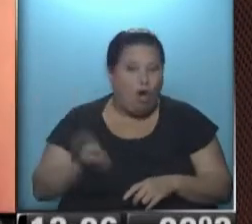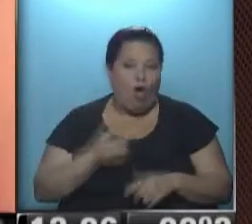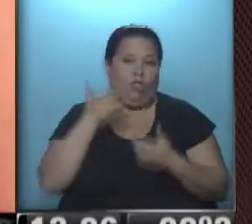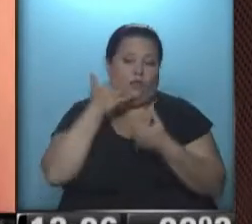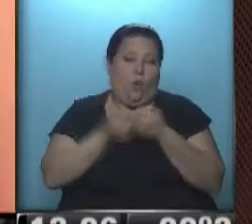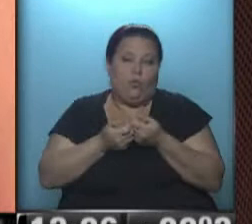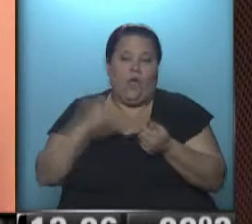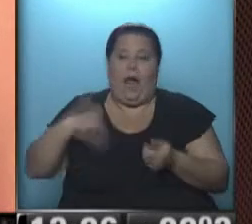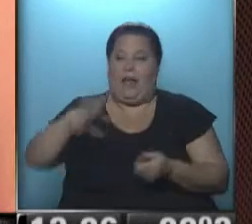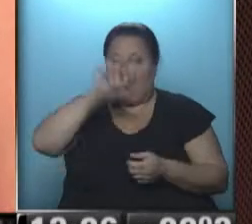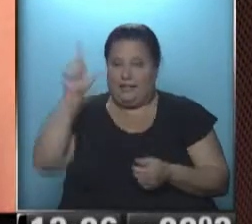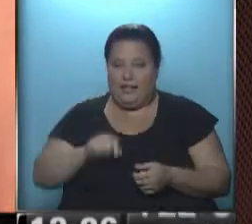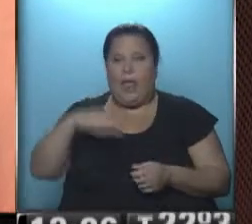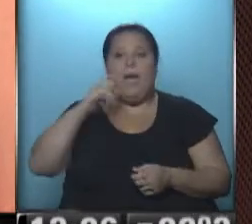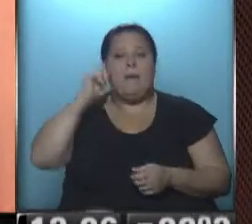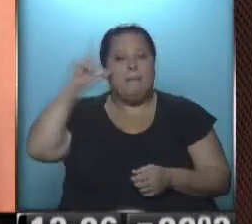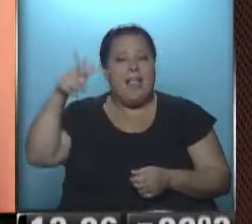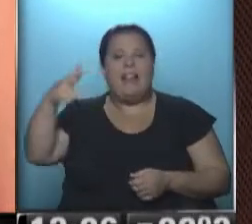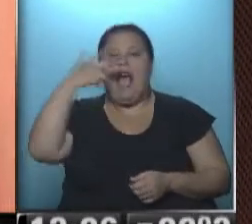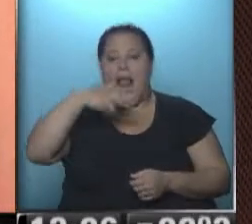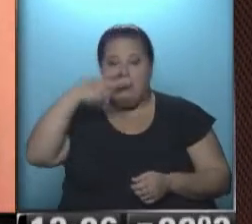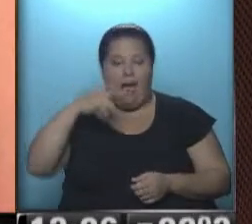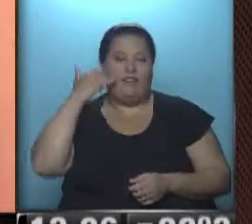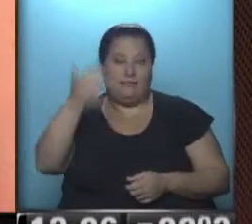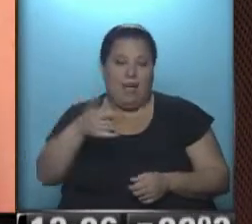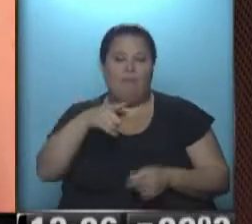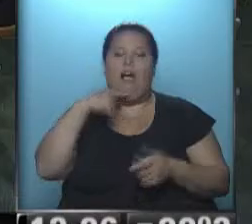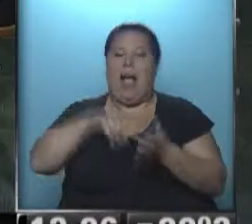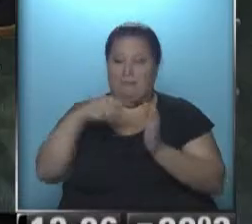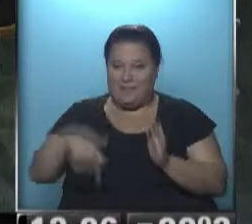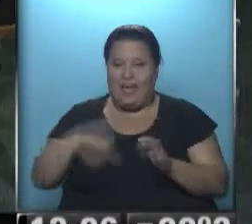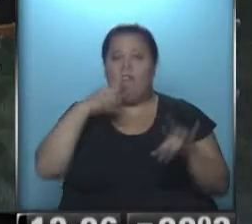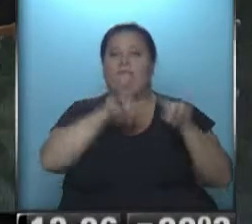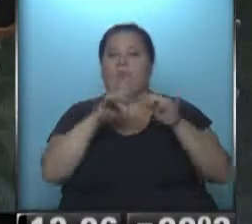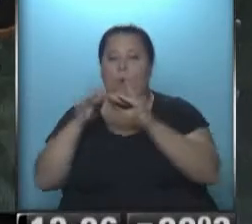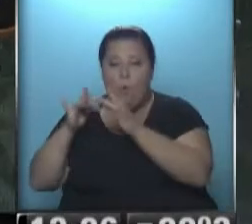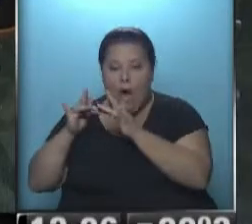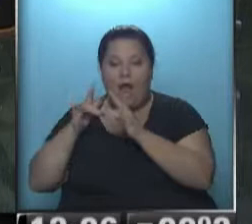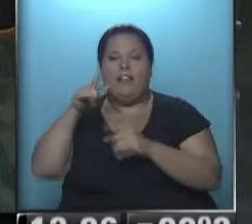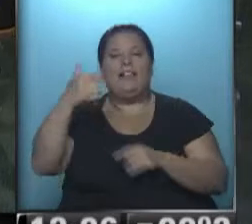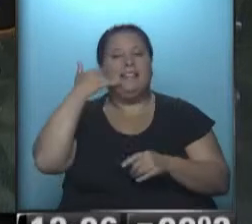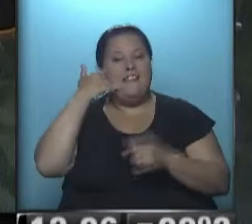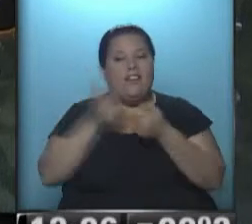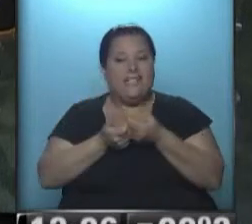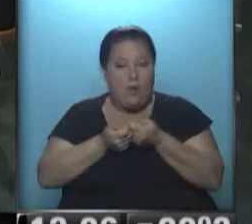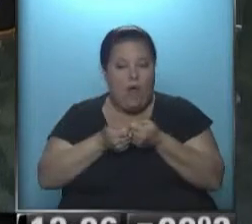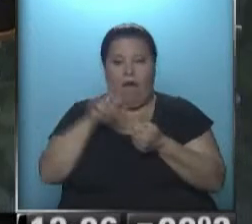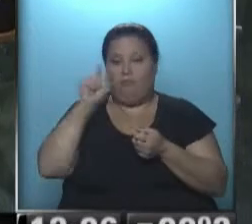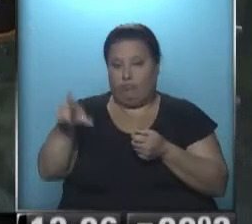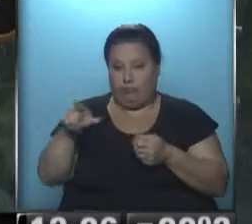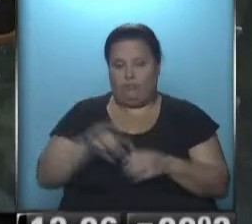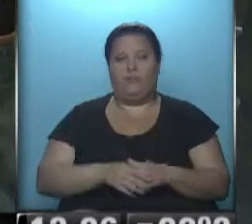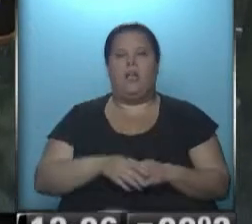usuarios en el país. Nos escribió Miguel, del barrio de Almagro, por supuesto de la capital, entró a la página web de la empresa de telefonía celular en la que es